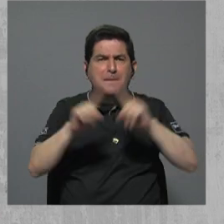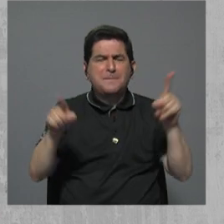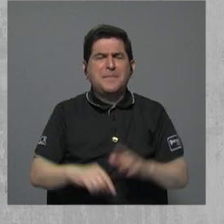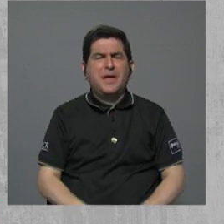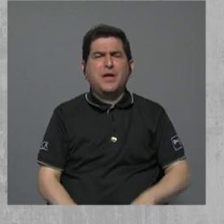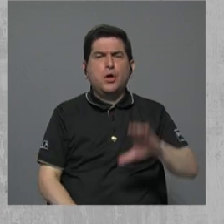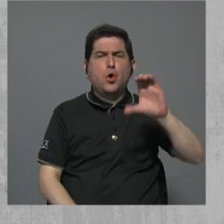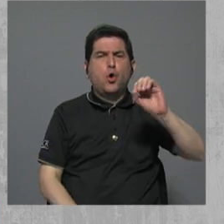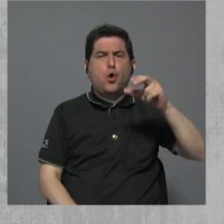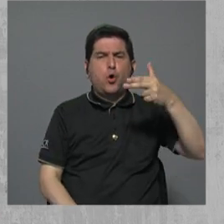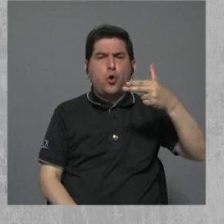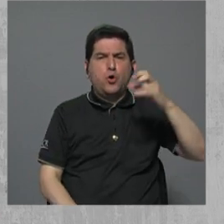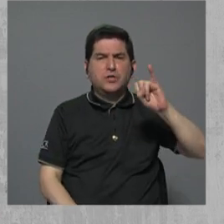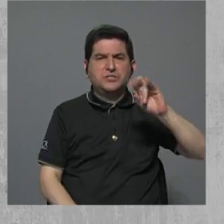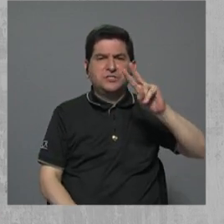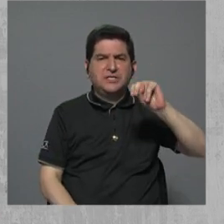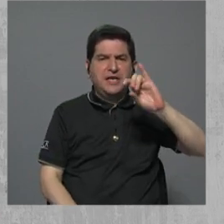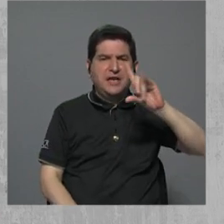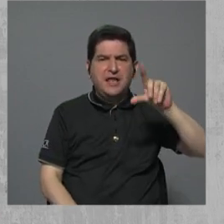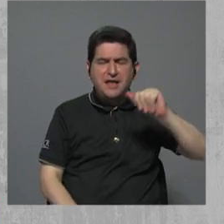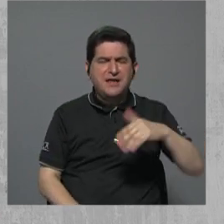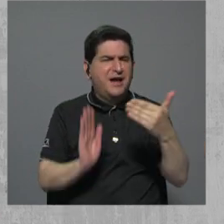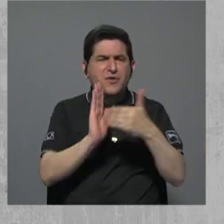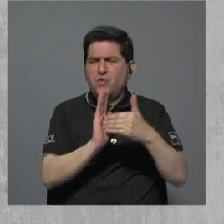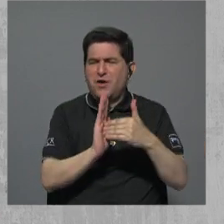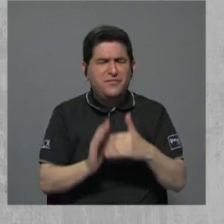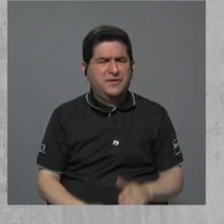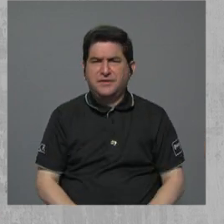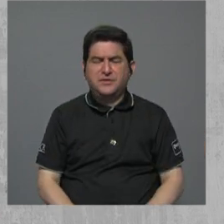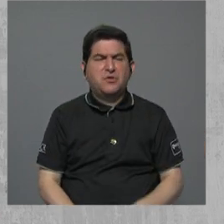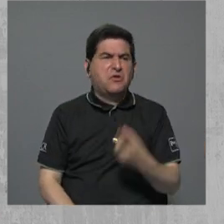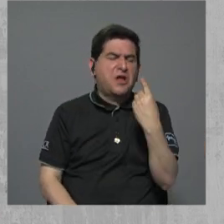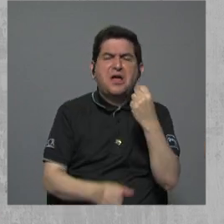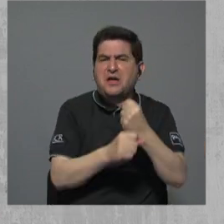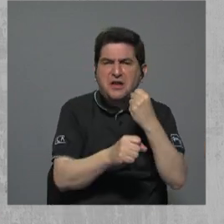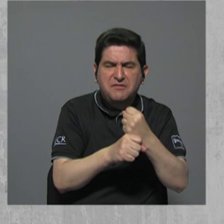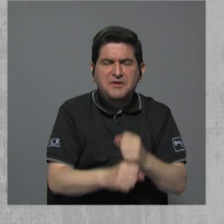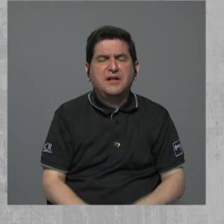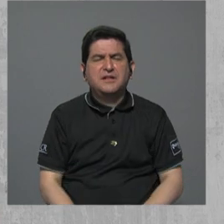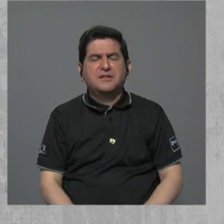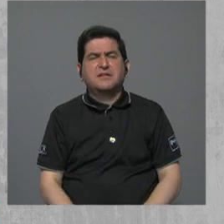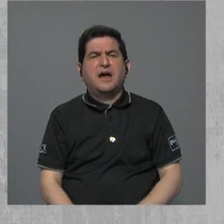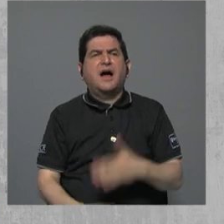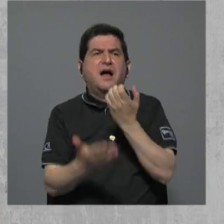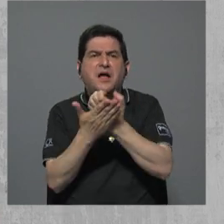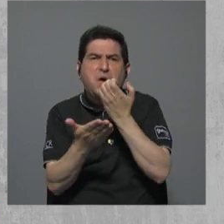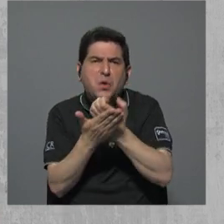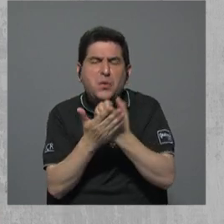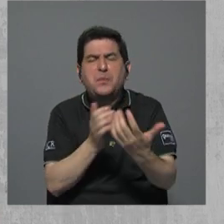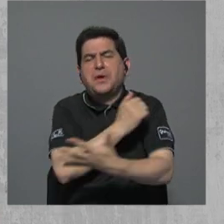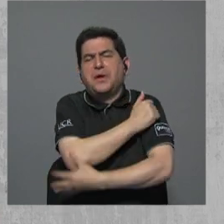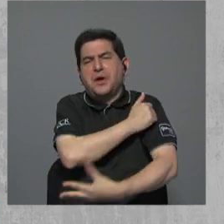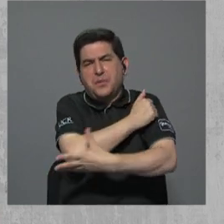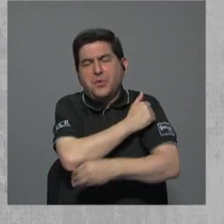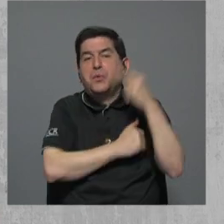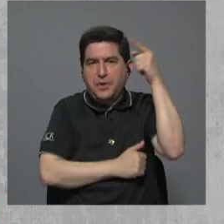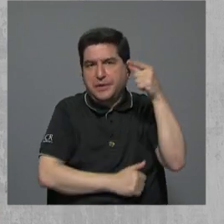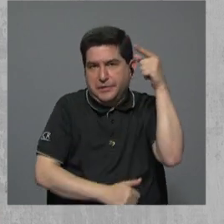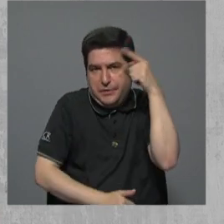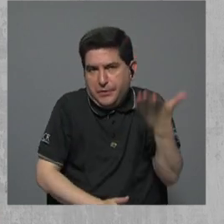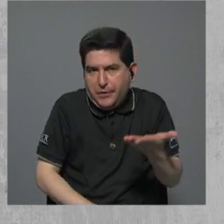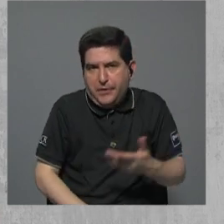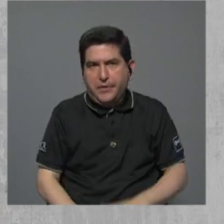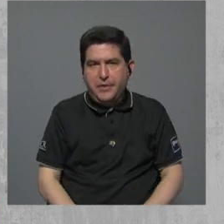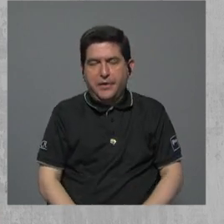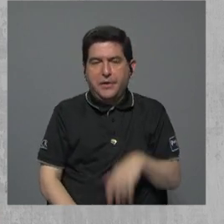afectado tanto esa percepción, o sea, la falta de empleo, el tema económico, la pobreza, por supuesto, que están